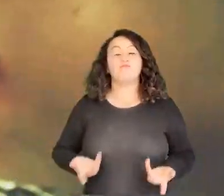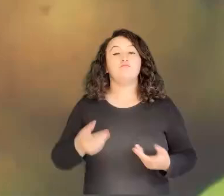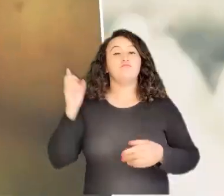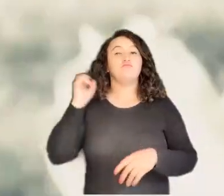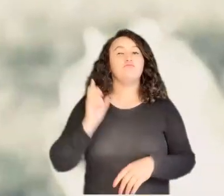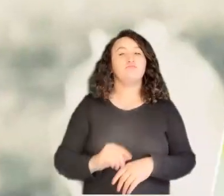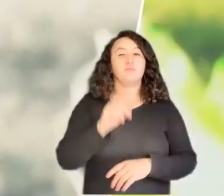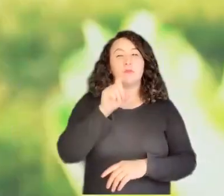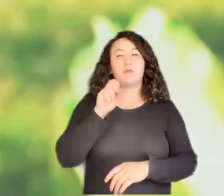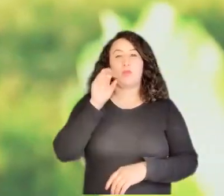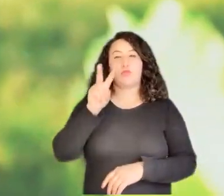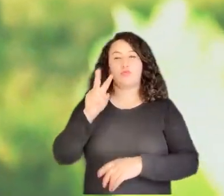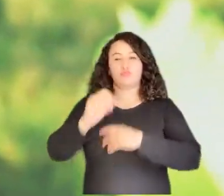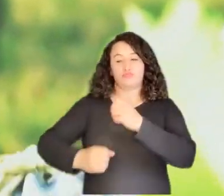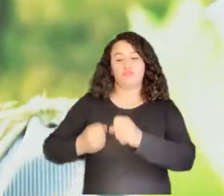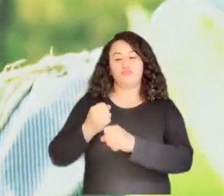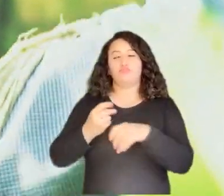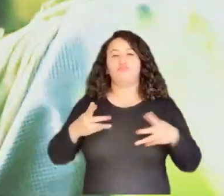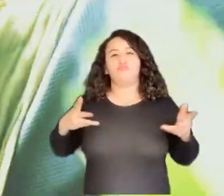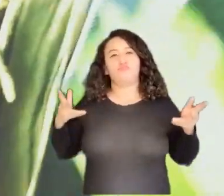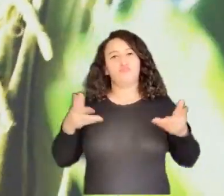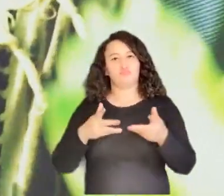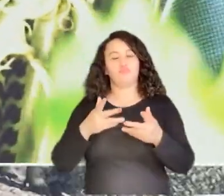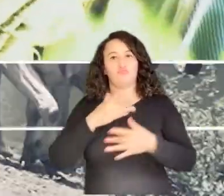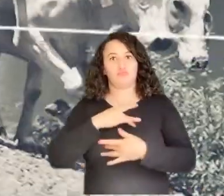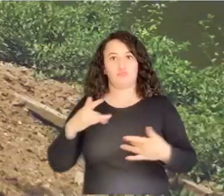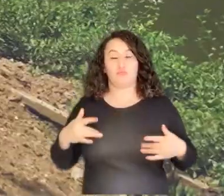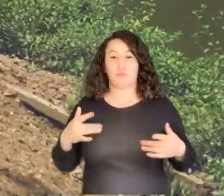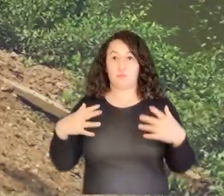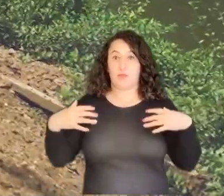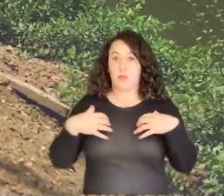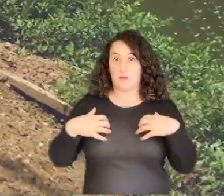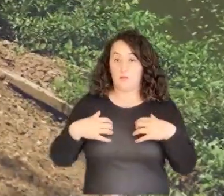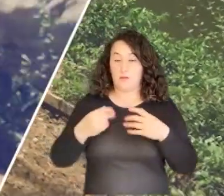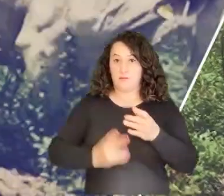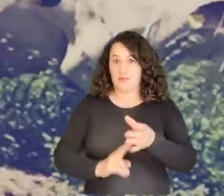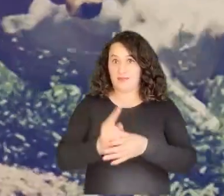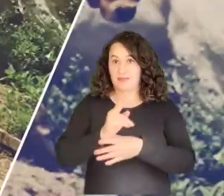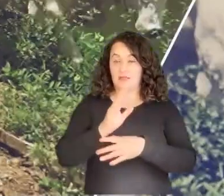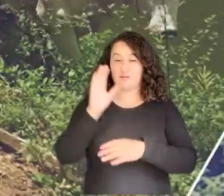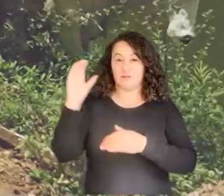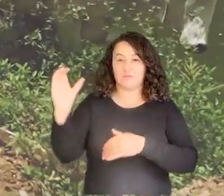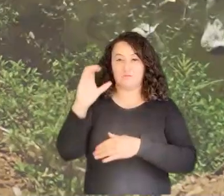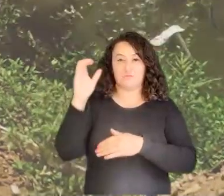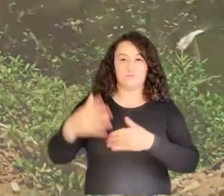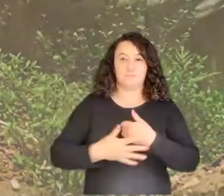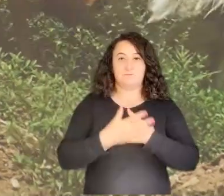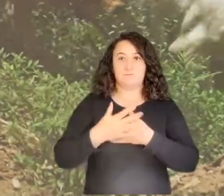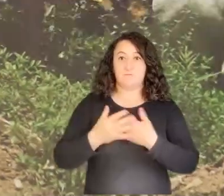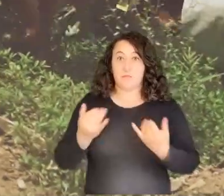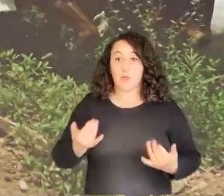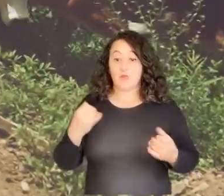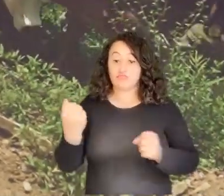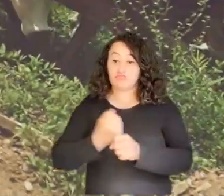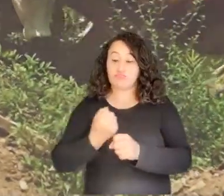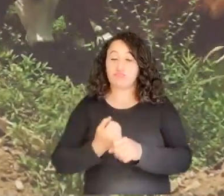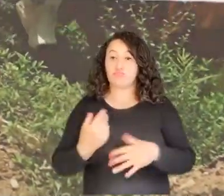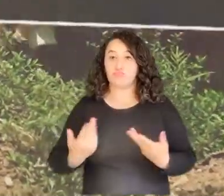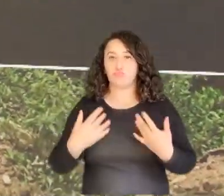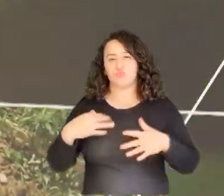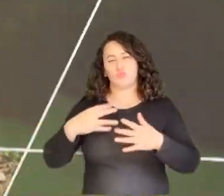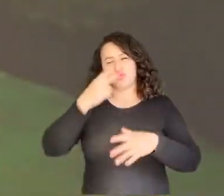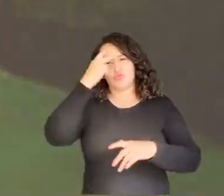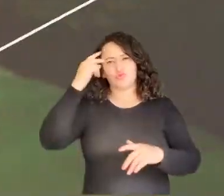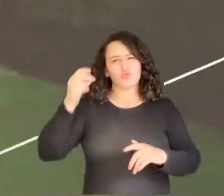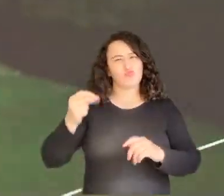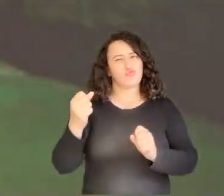62 años hemos aportado a la sanidad animal y vegetal del país. Hoy las labores de extensión sodosanitaria hacen parte del intenso